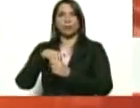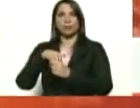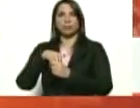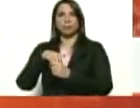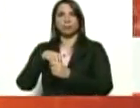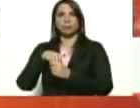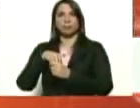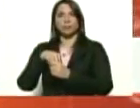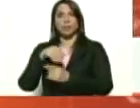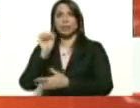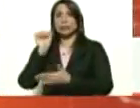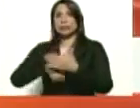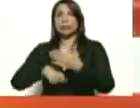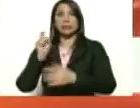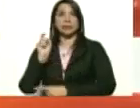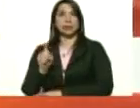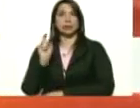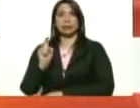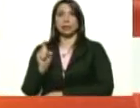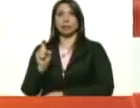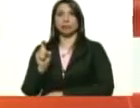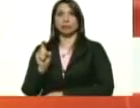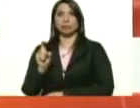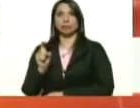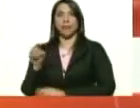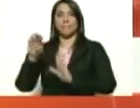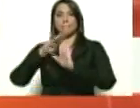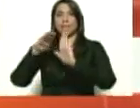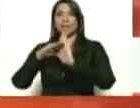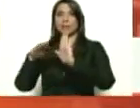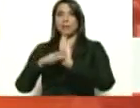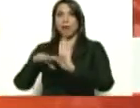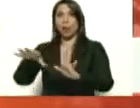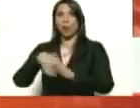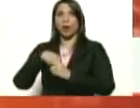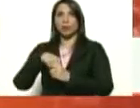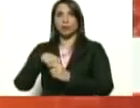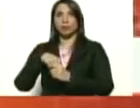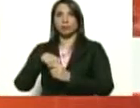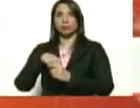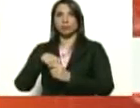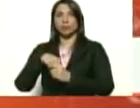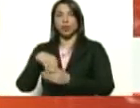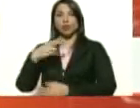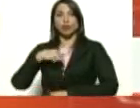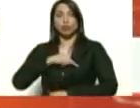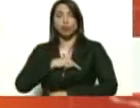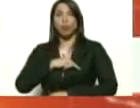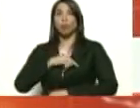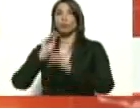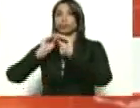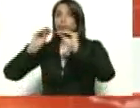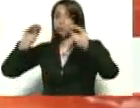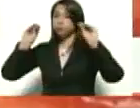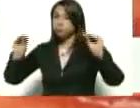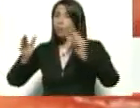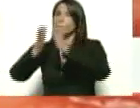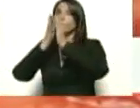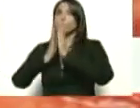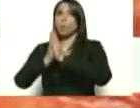sin necesidad, las medidas de cuarentena y una alerta que hacemos desde Venezuela a Europa,